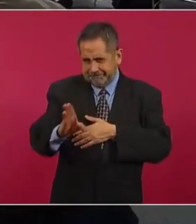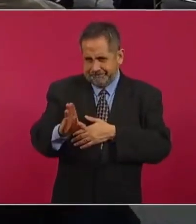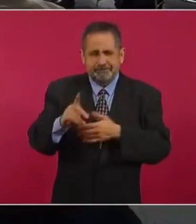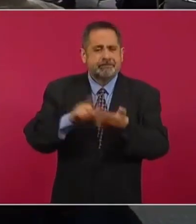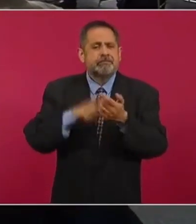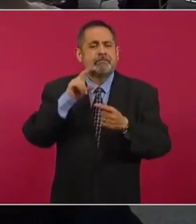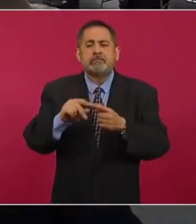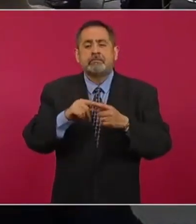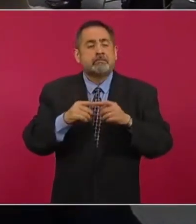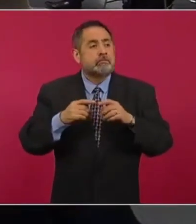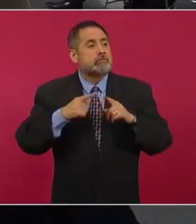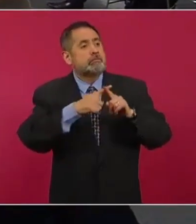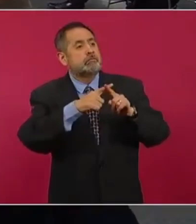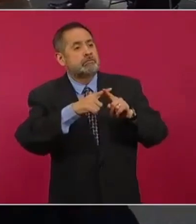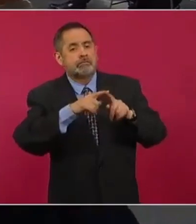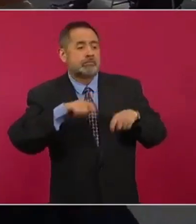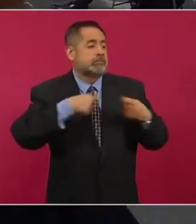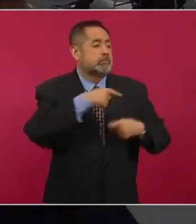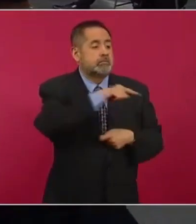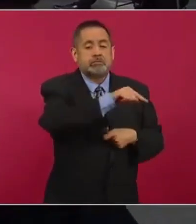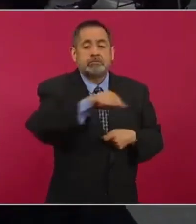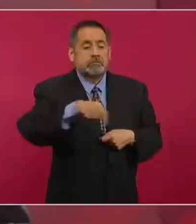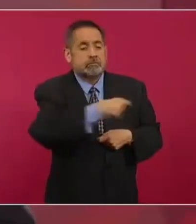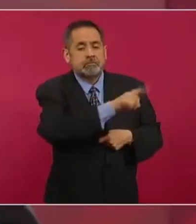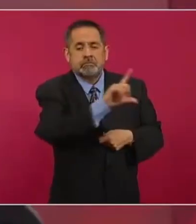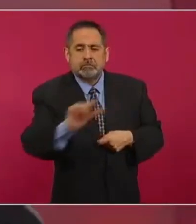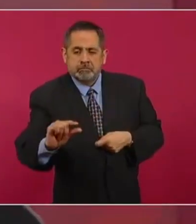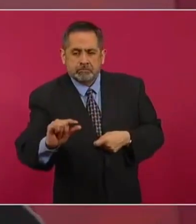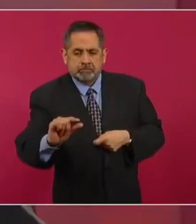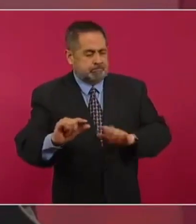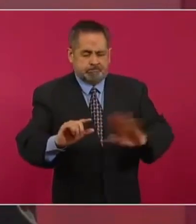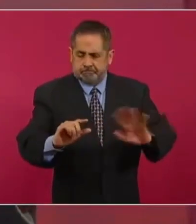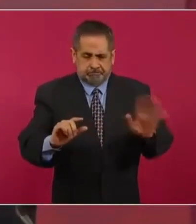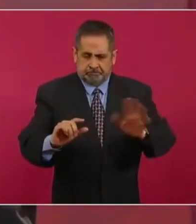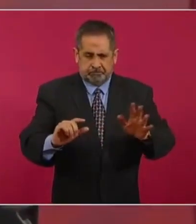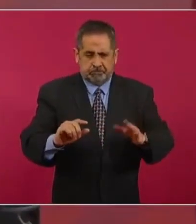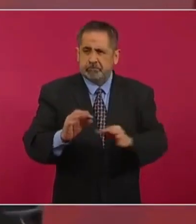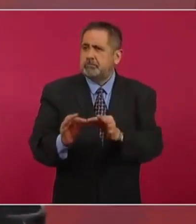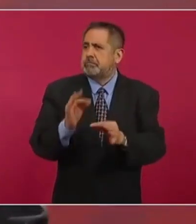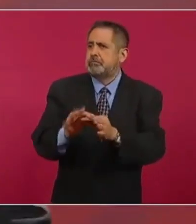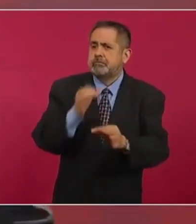estatal, porque no llega o no se cumple.